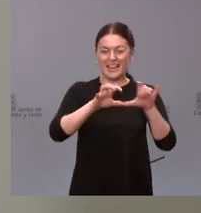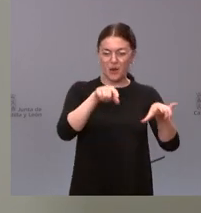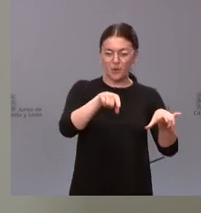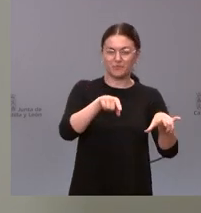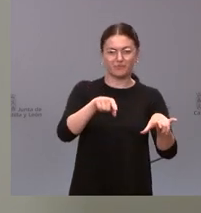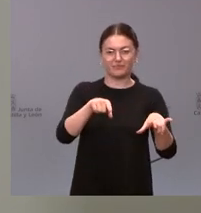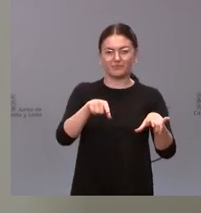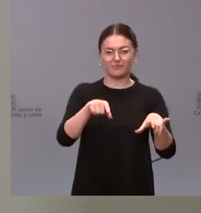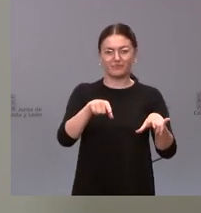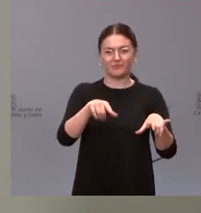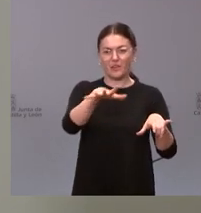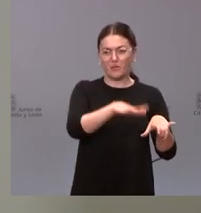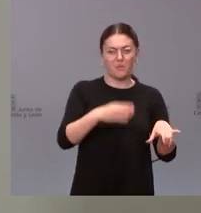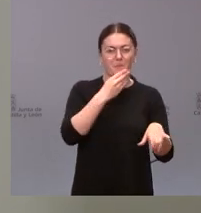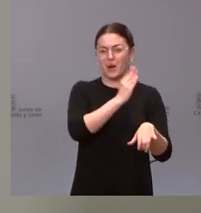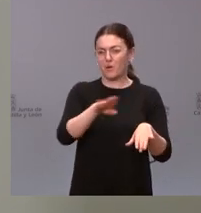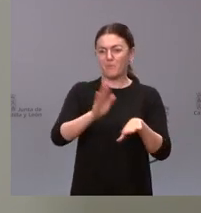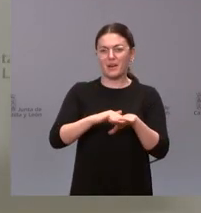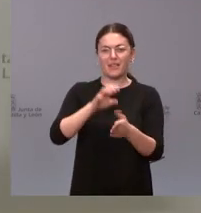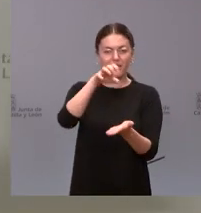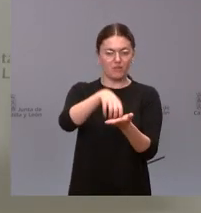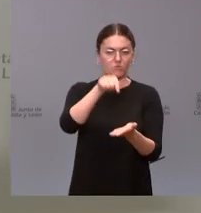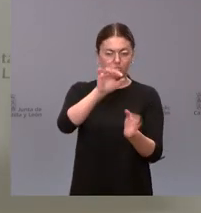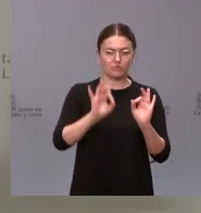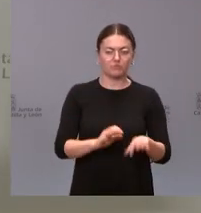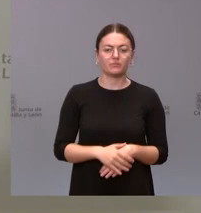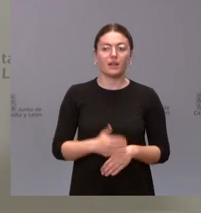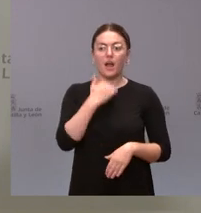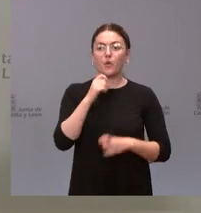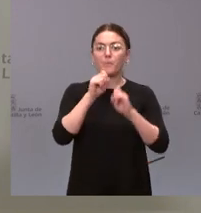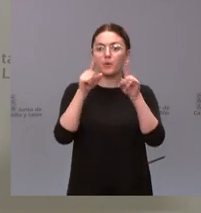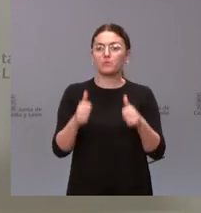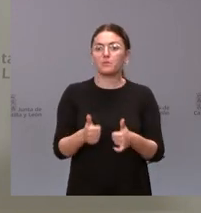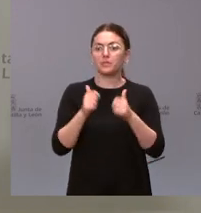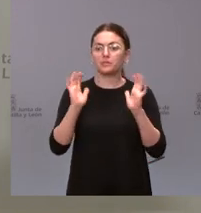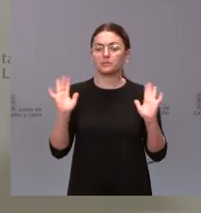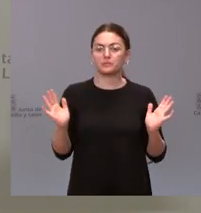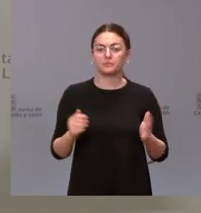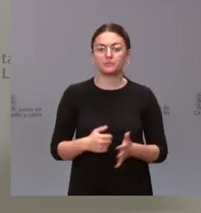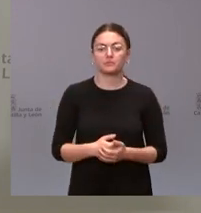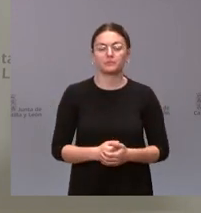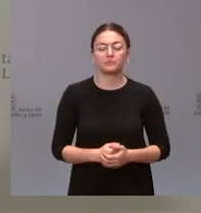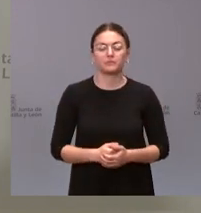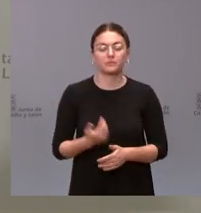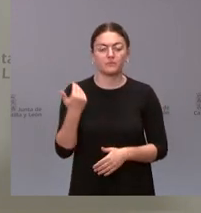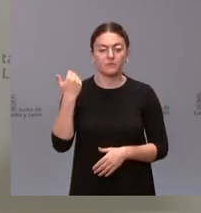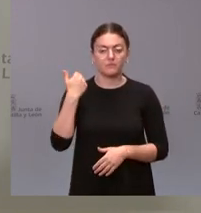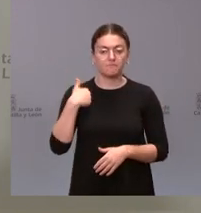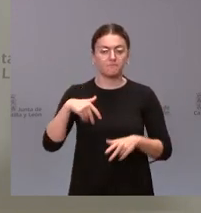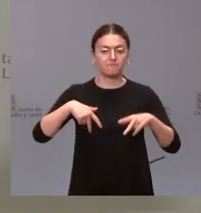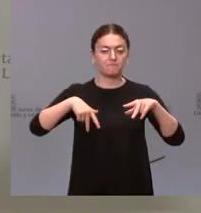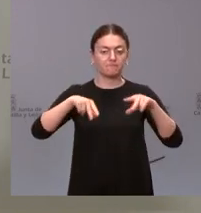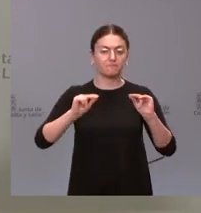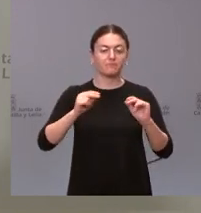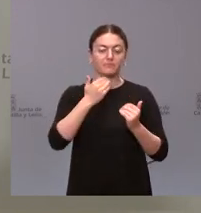sitio para acoger la sede de este centro nacional ¿hay alguna pregunta más en la sala? bueno pues aquí terminamos